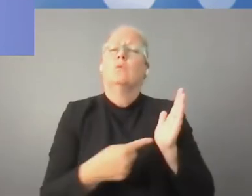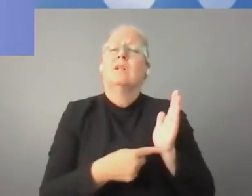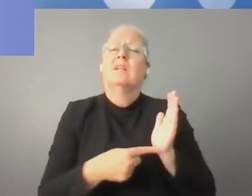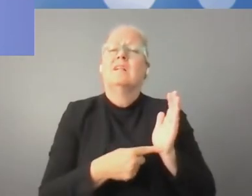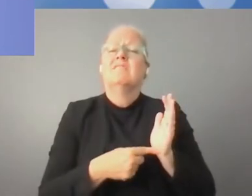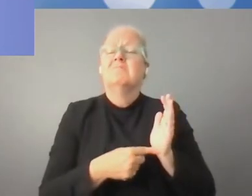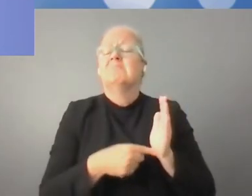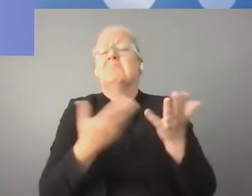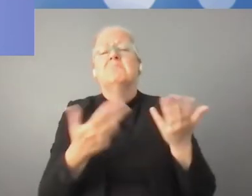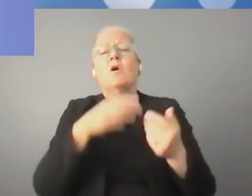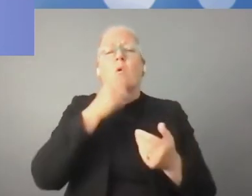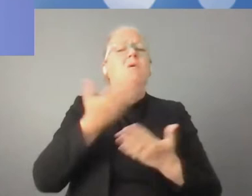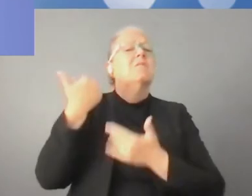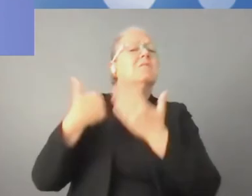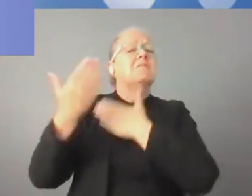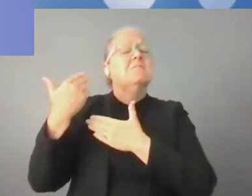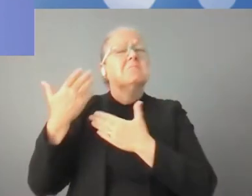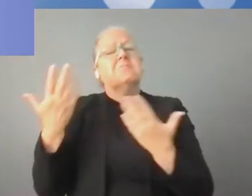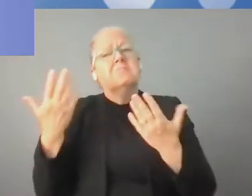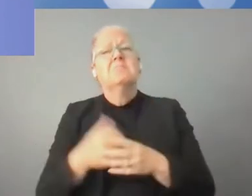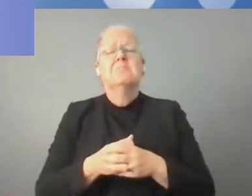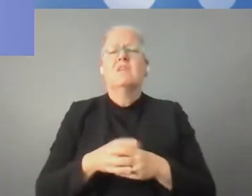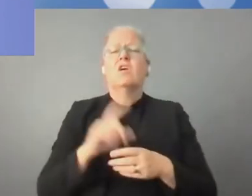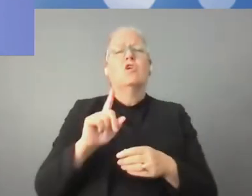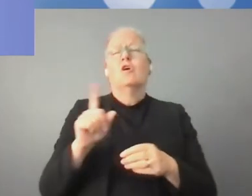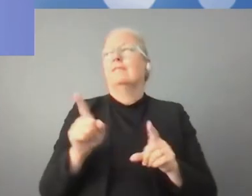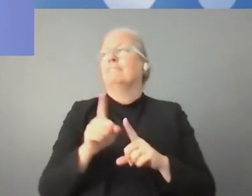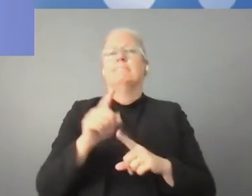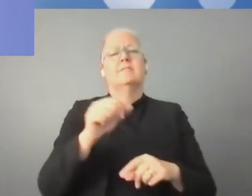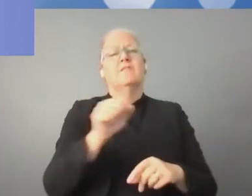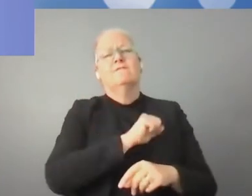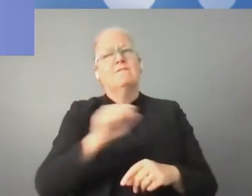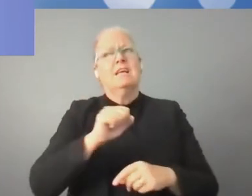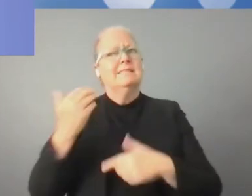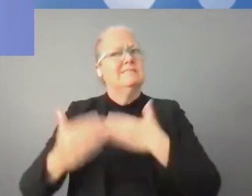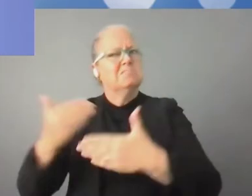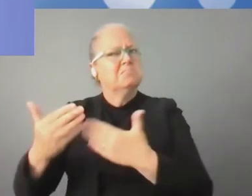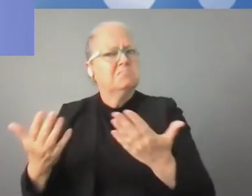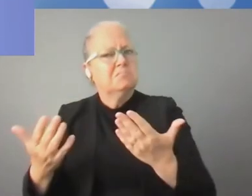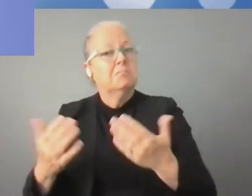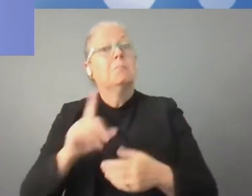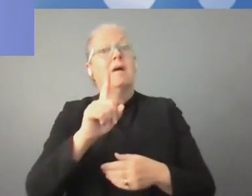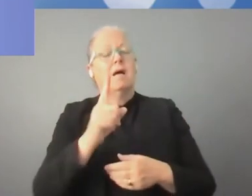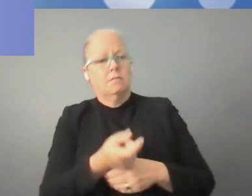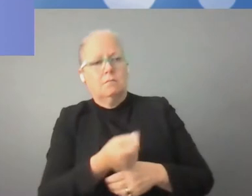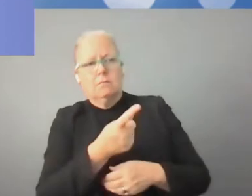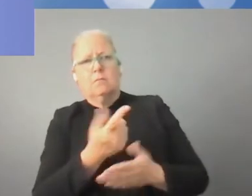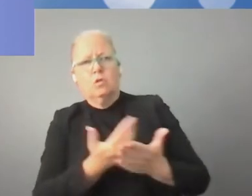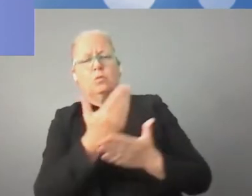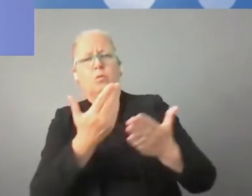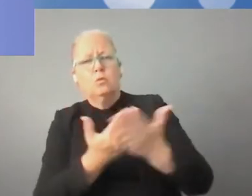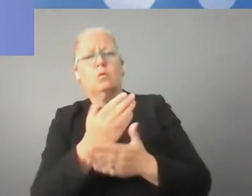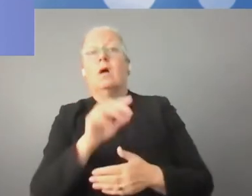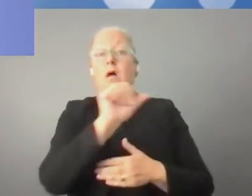contexto social, con lo que la digitalización tiene que ver con toda la sociedad. El primer desafío en cuanto a empresas es el